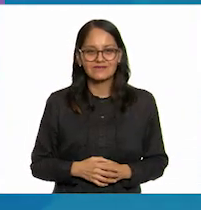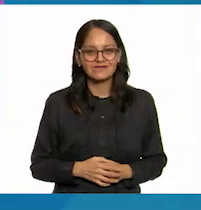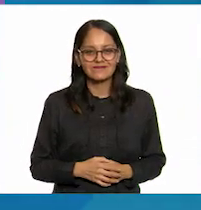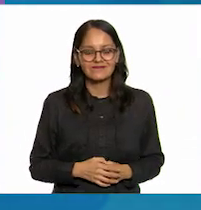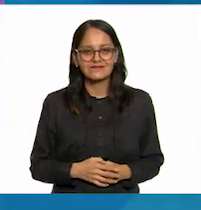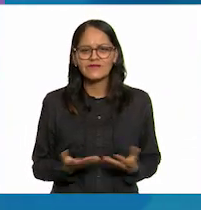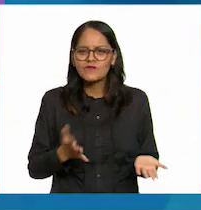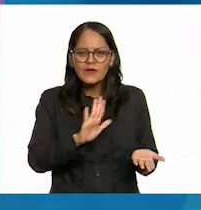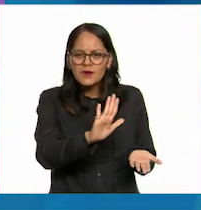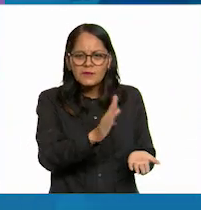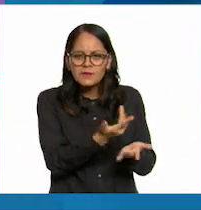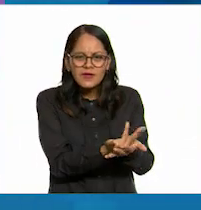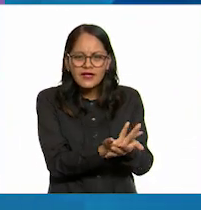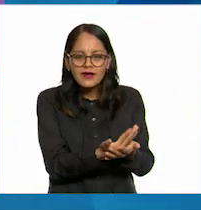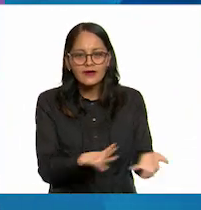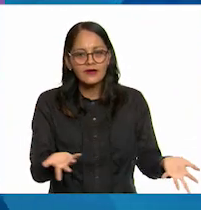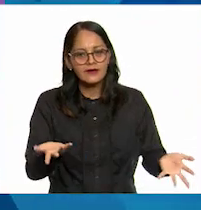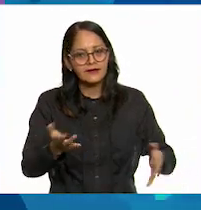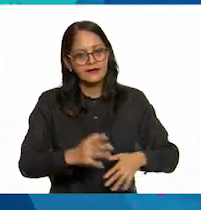espérate